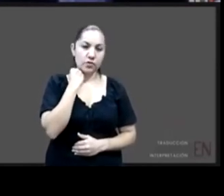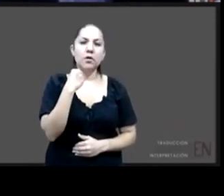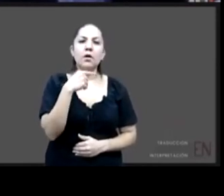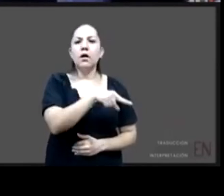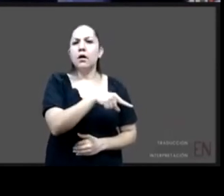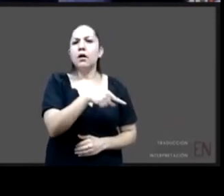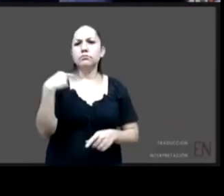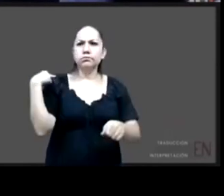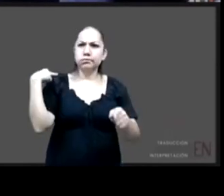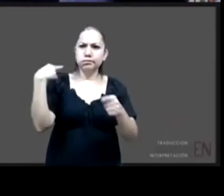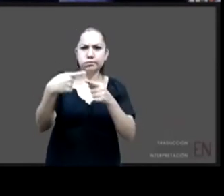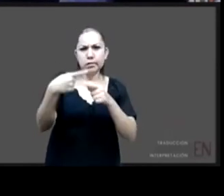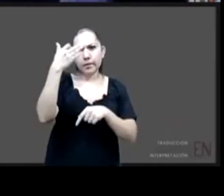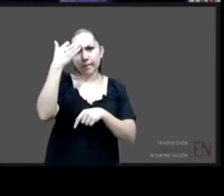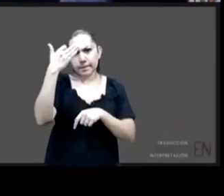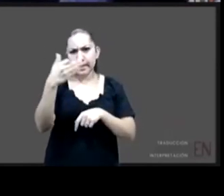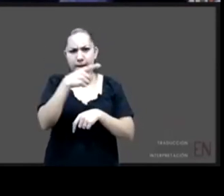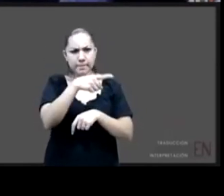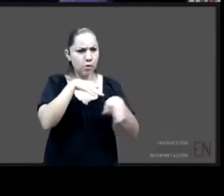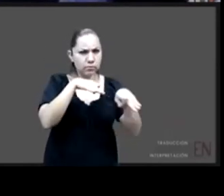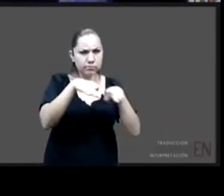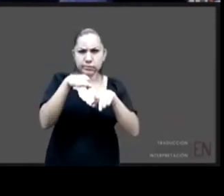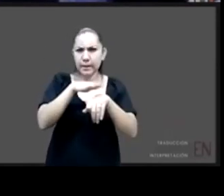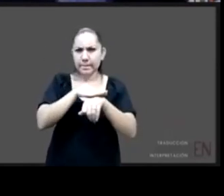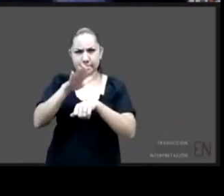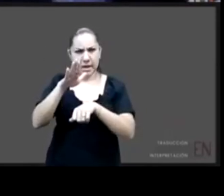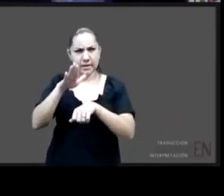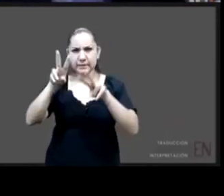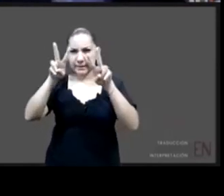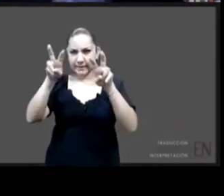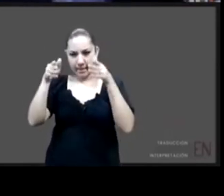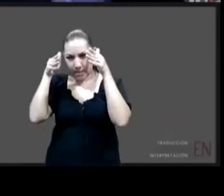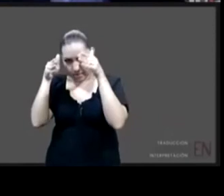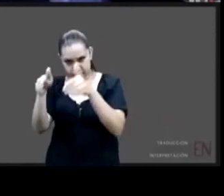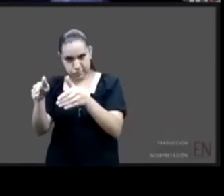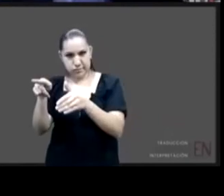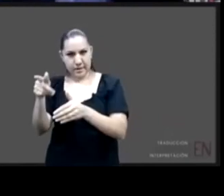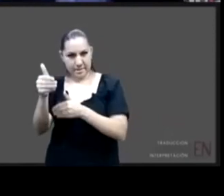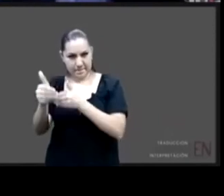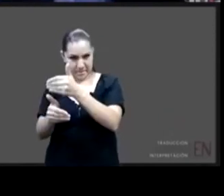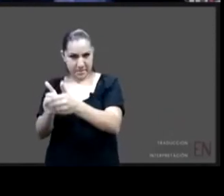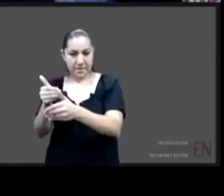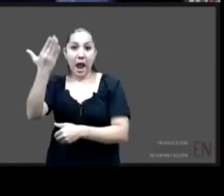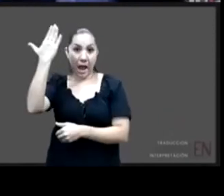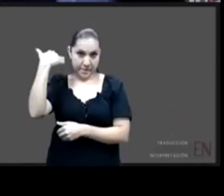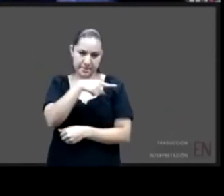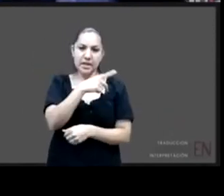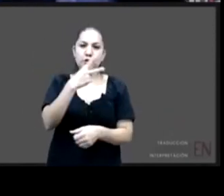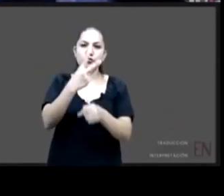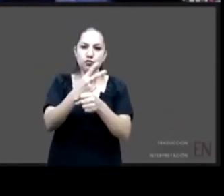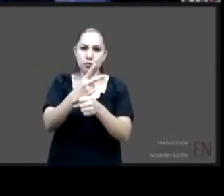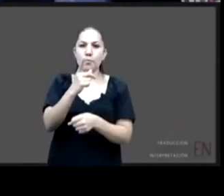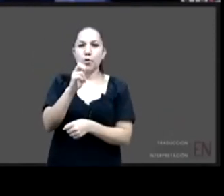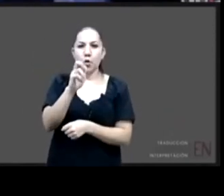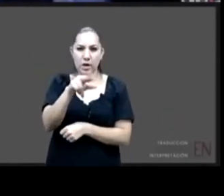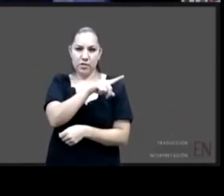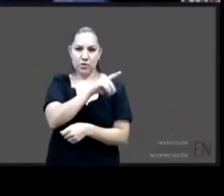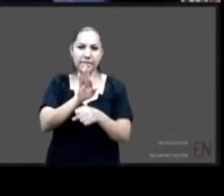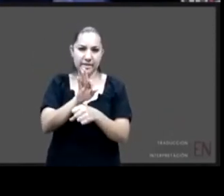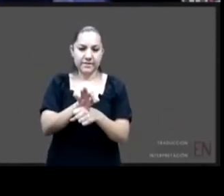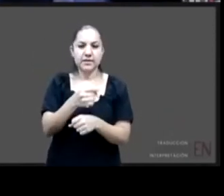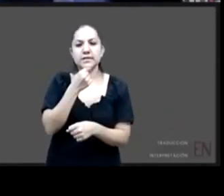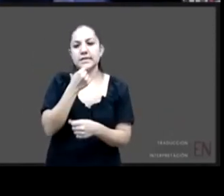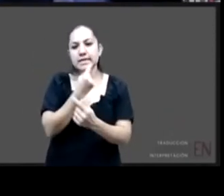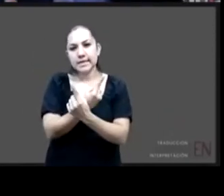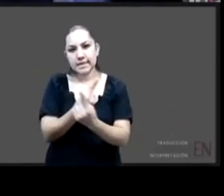especialización antes fue su procurador también de la defensa del menor y la familia y procurador en esta